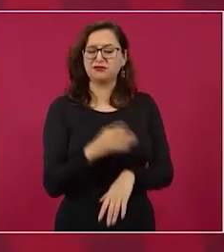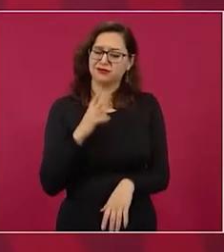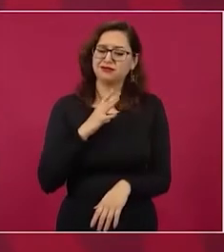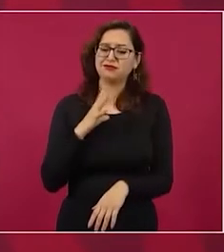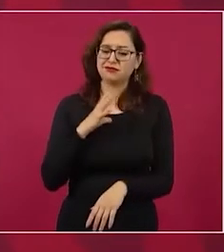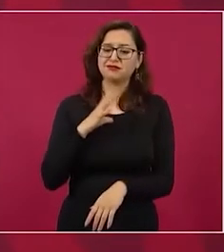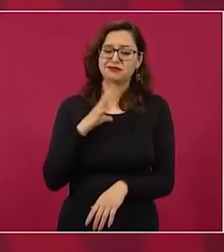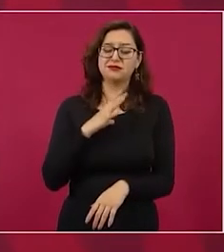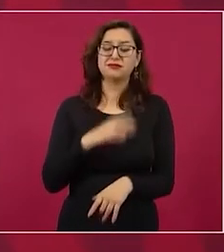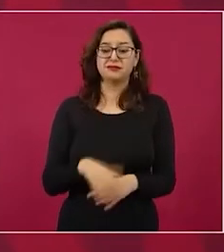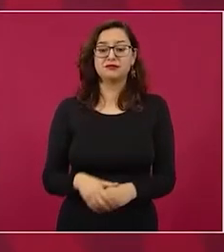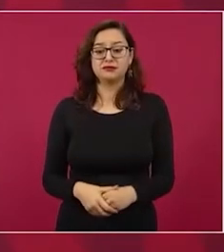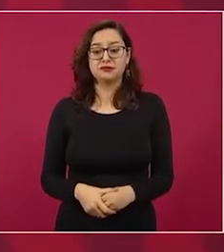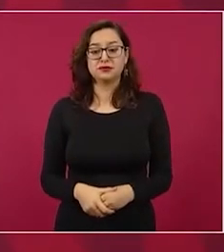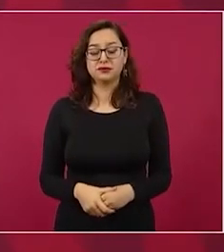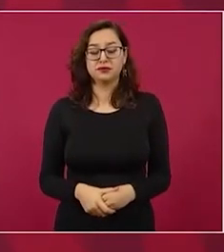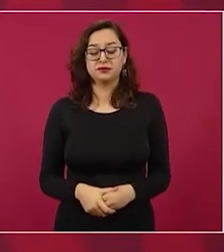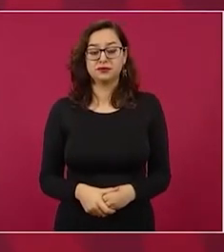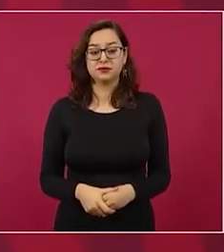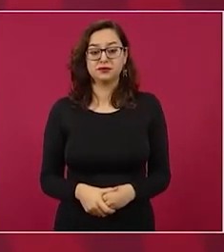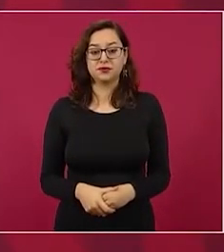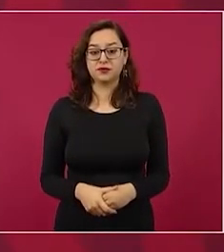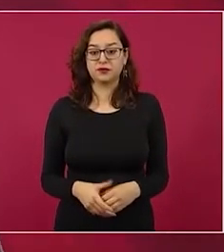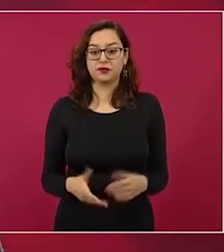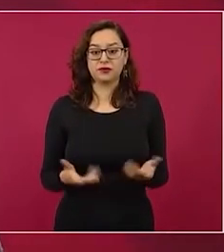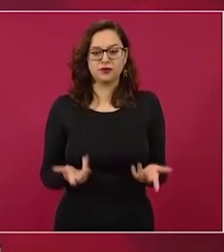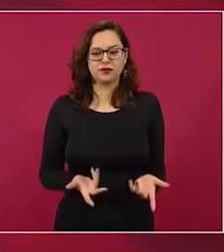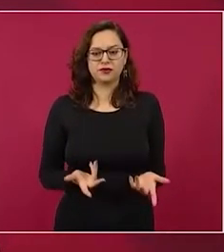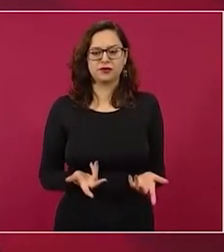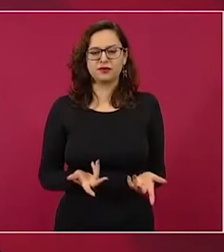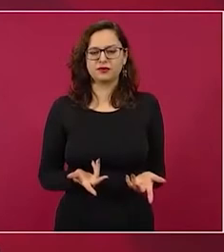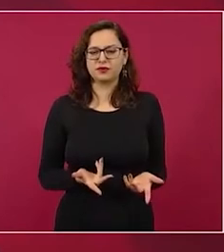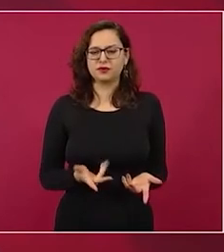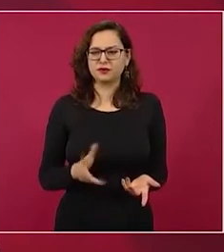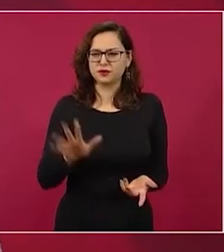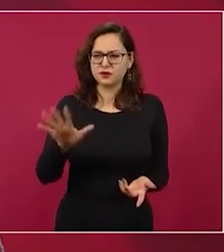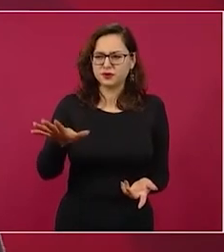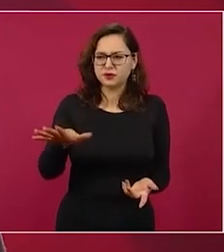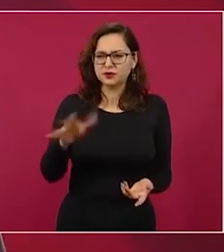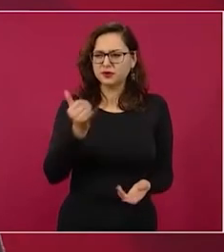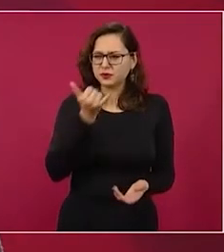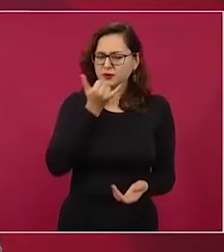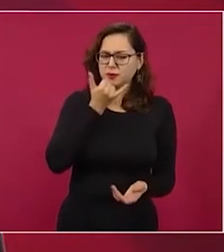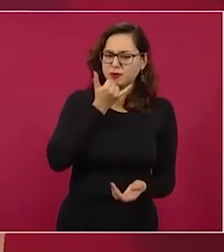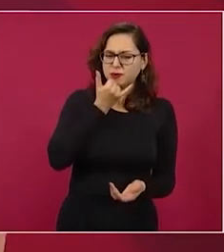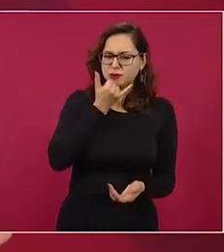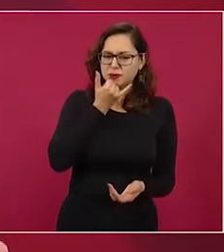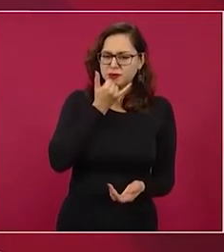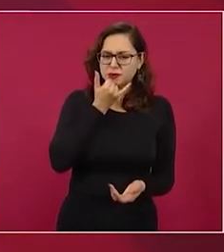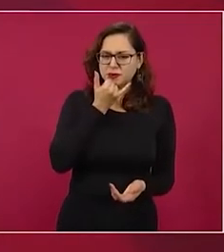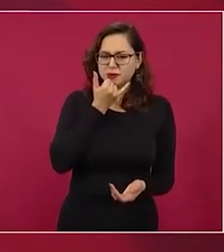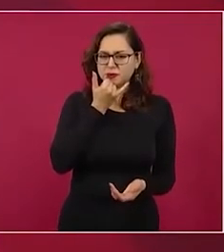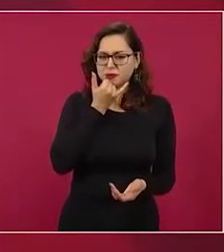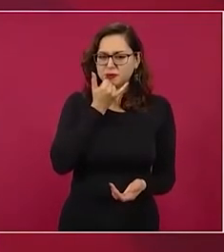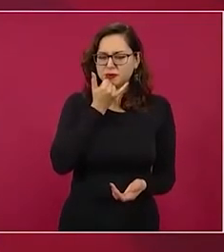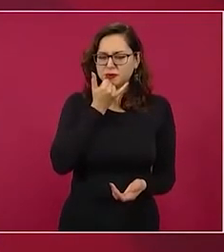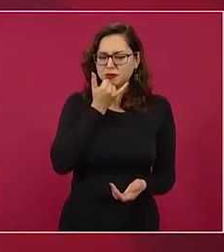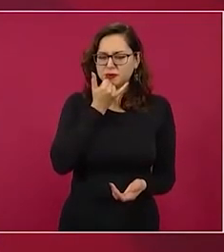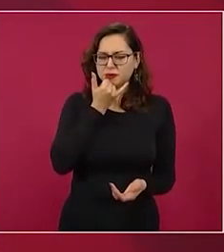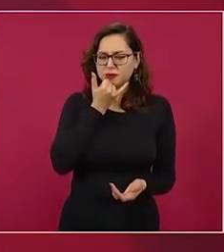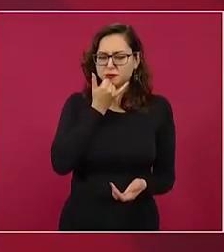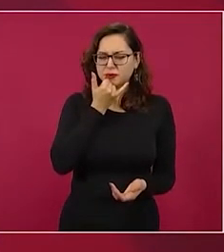no se toma en cuenta que los servicios